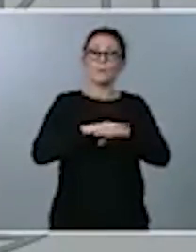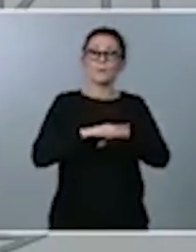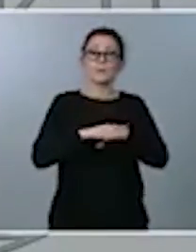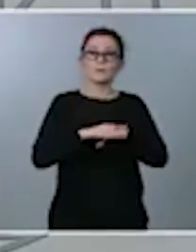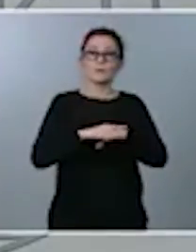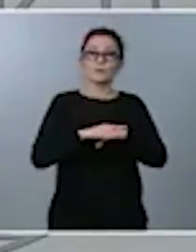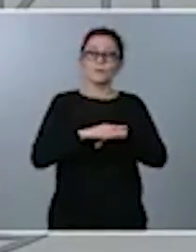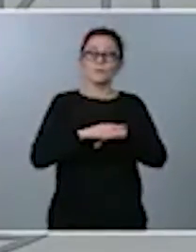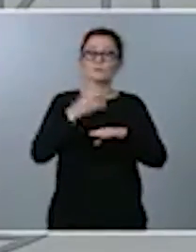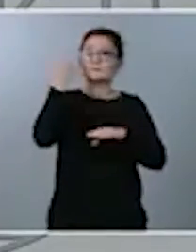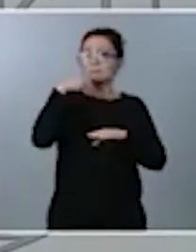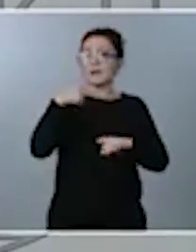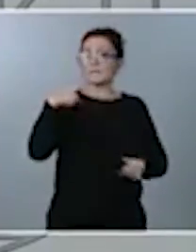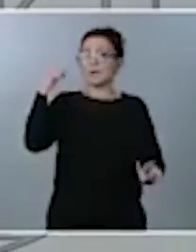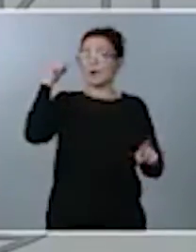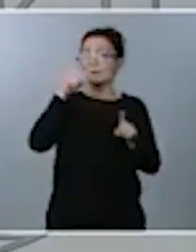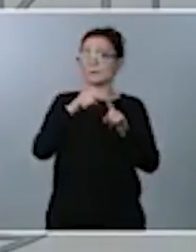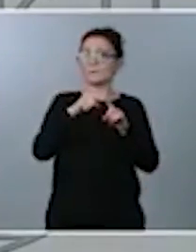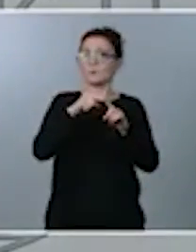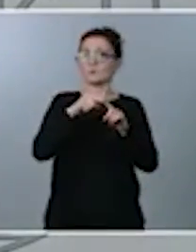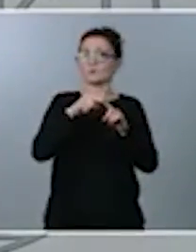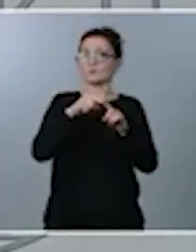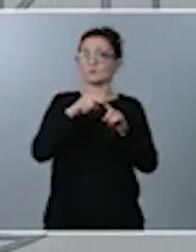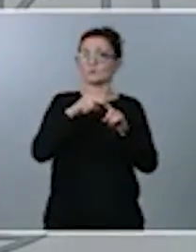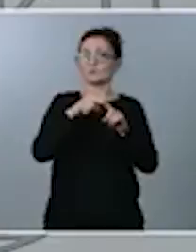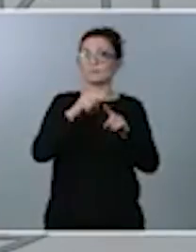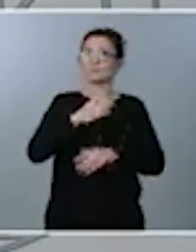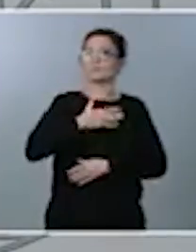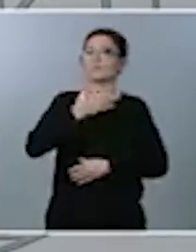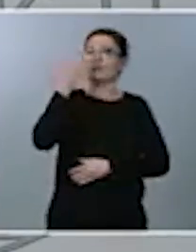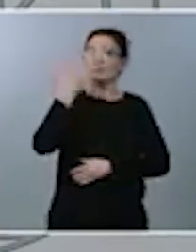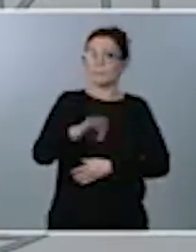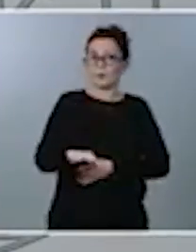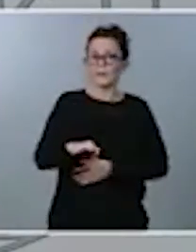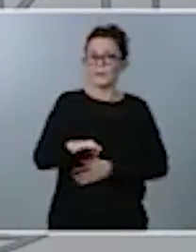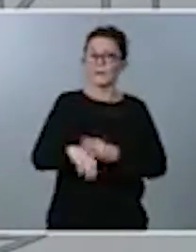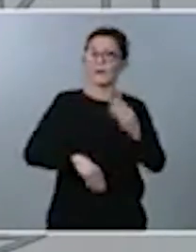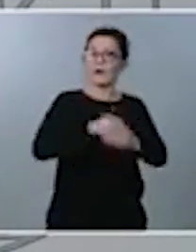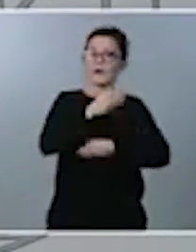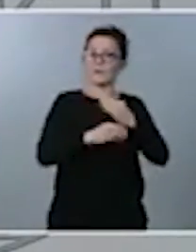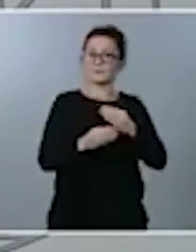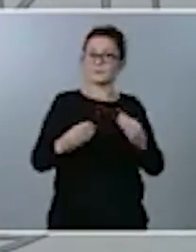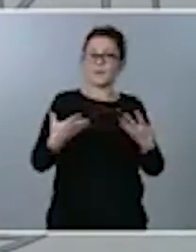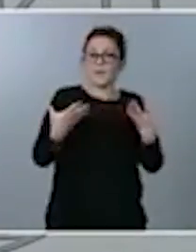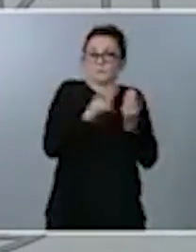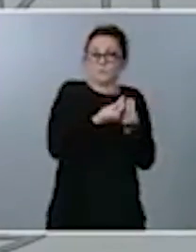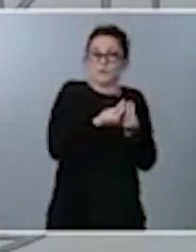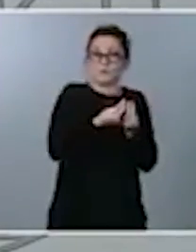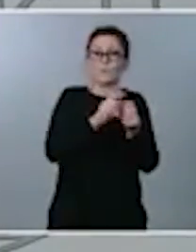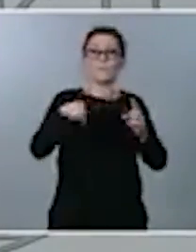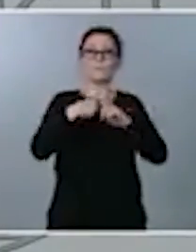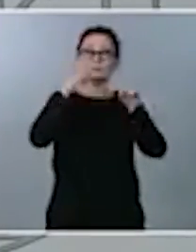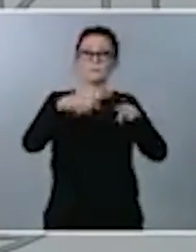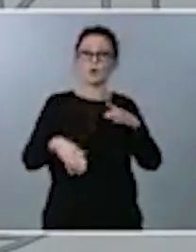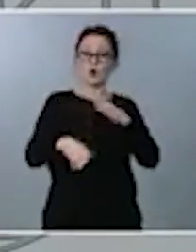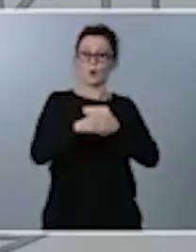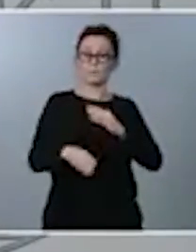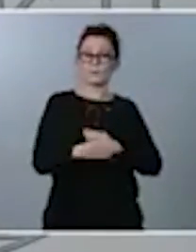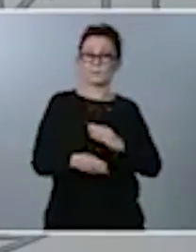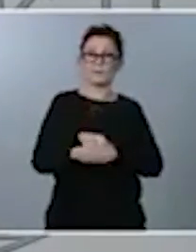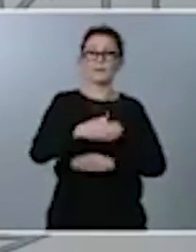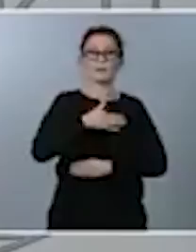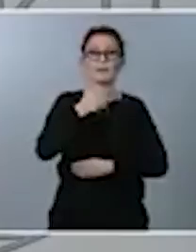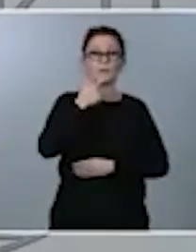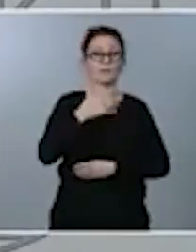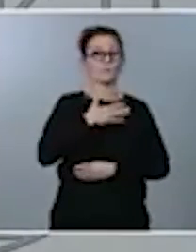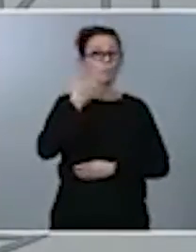son compatibles, sino que, además, son complementarios. Es compatible vigilar, estar tutelando el